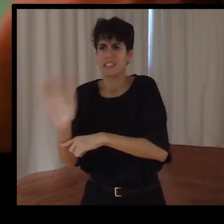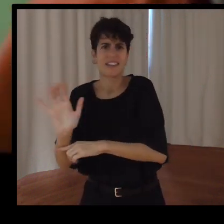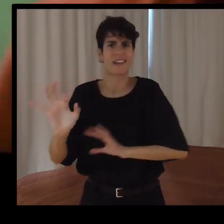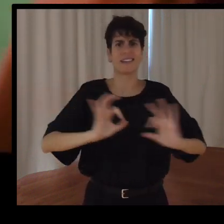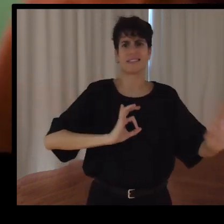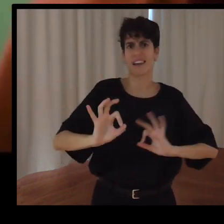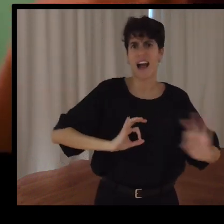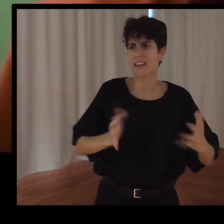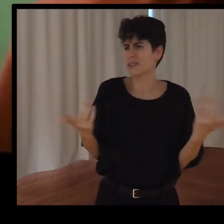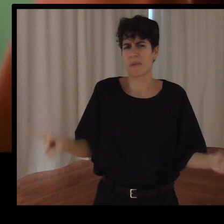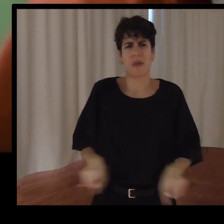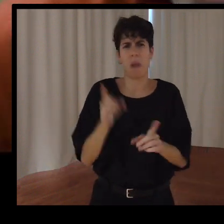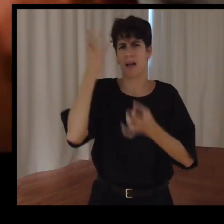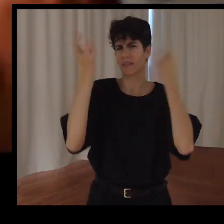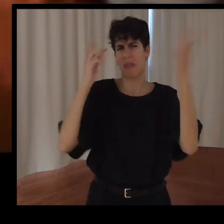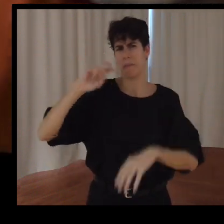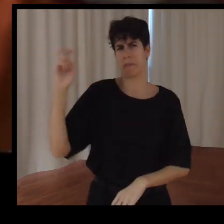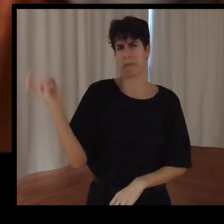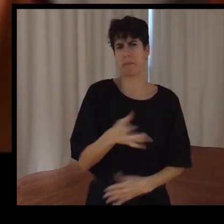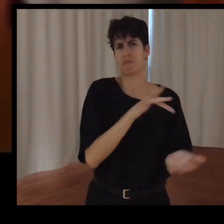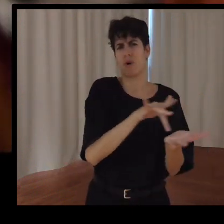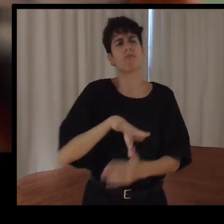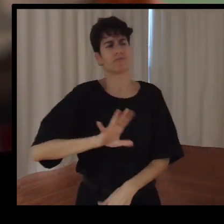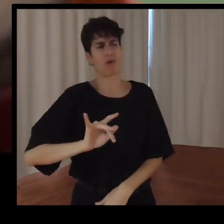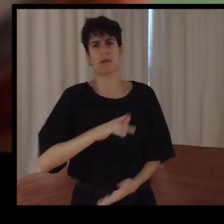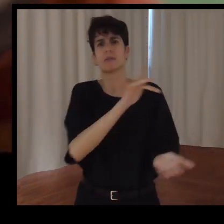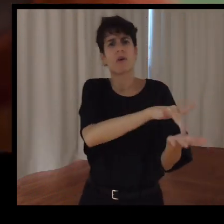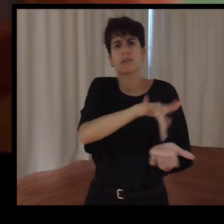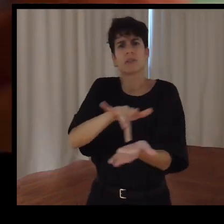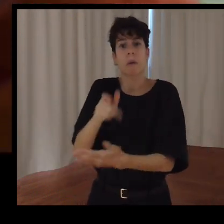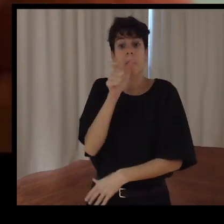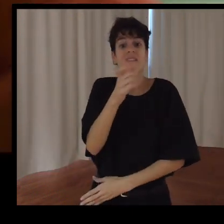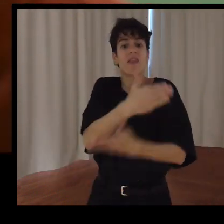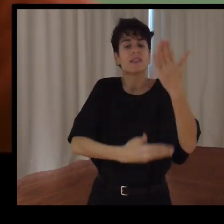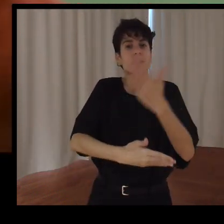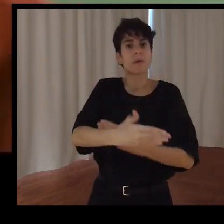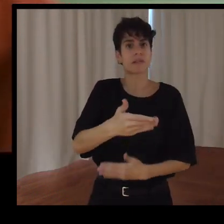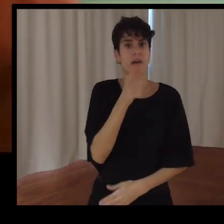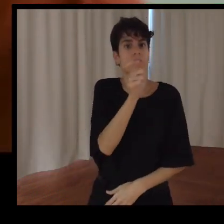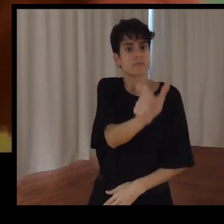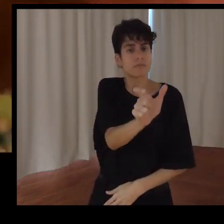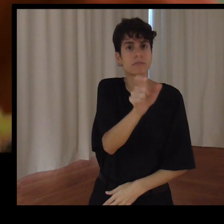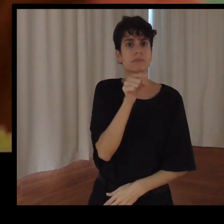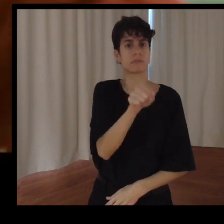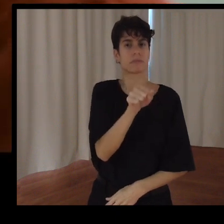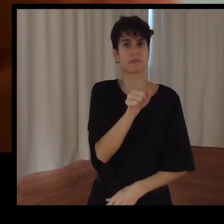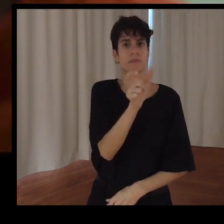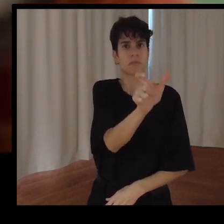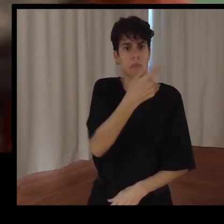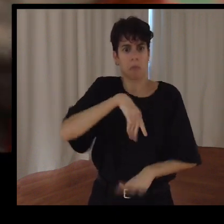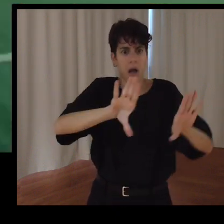falta, ¿eh? Sí. Y... Esa la palabra discapacidad. Discapacidad. Lo llevamos bien.